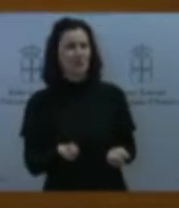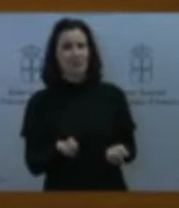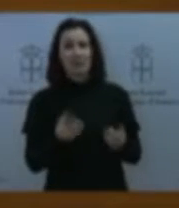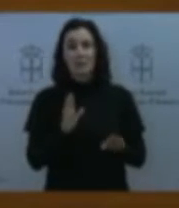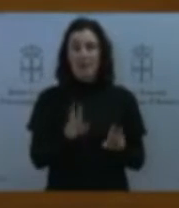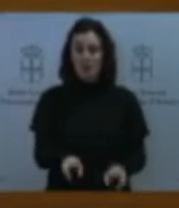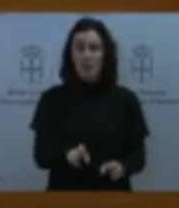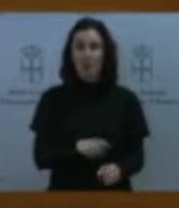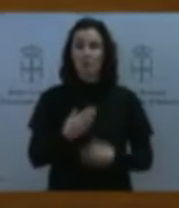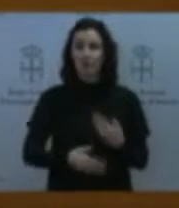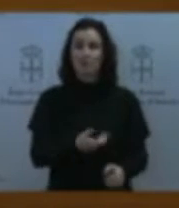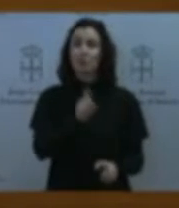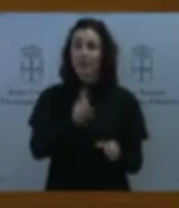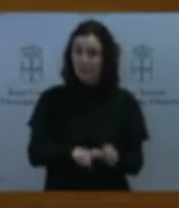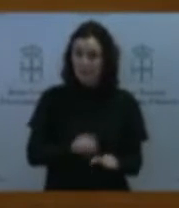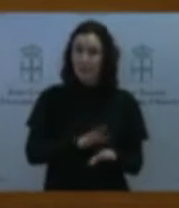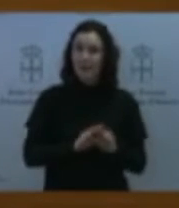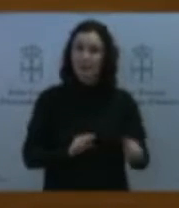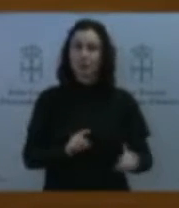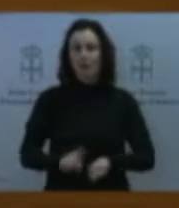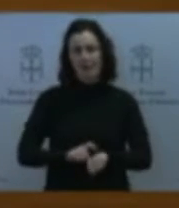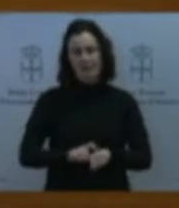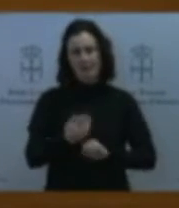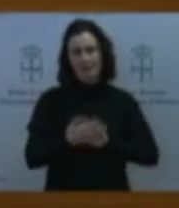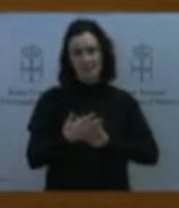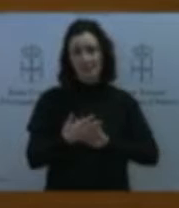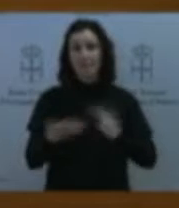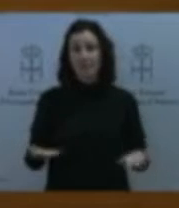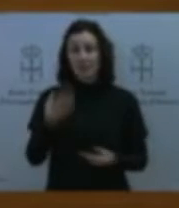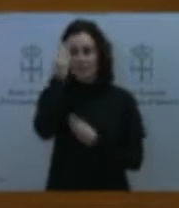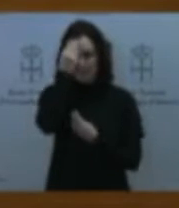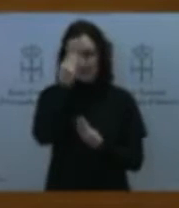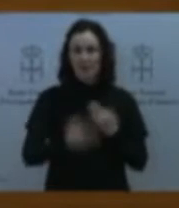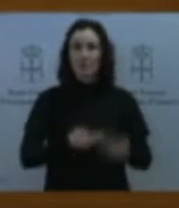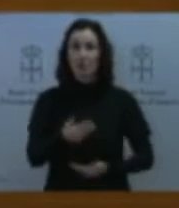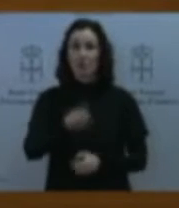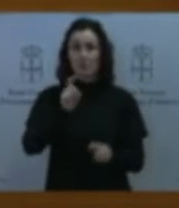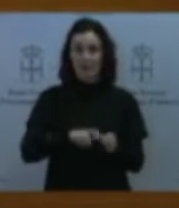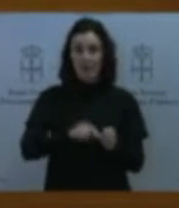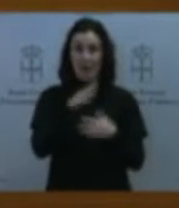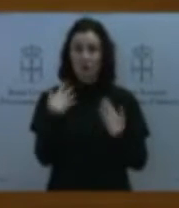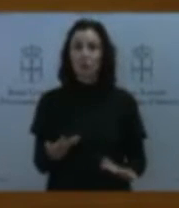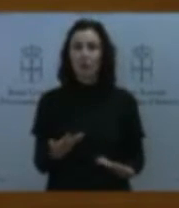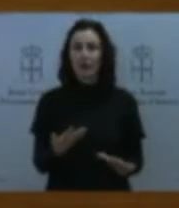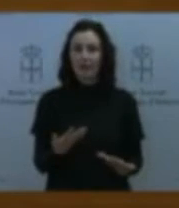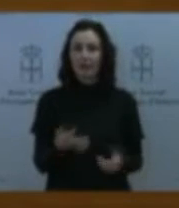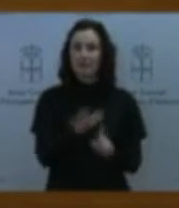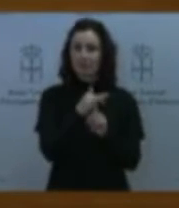estas características? ¿Alguien piensa que un proceso participativo en la situación actual puede salir mejor que el que haya salido anteriormente?